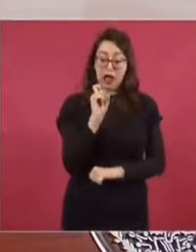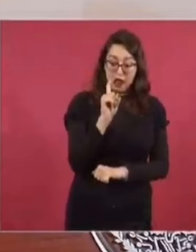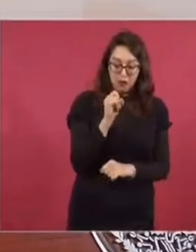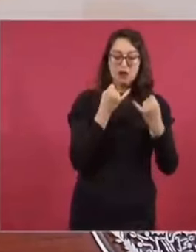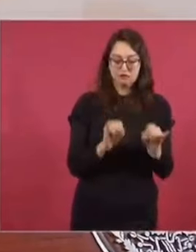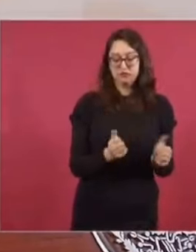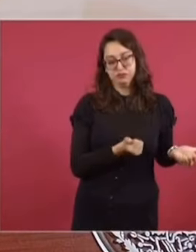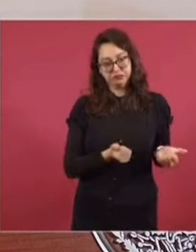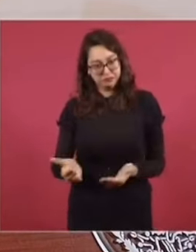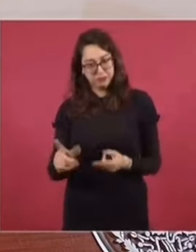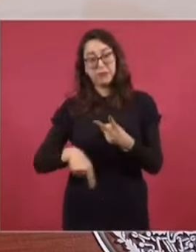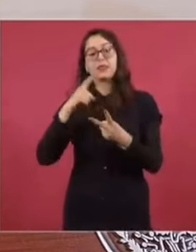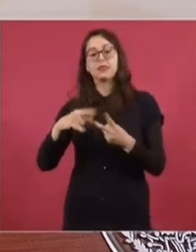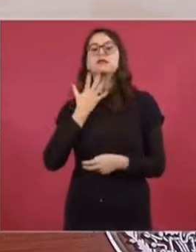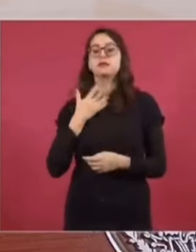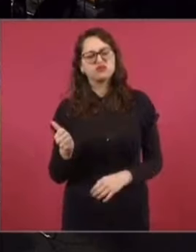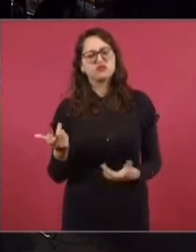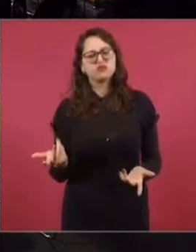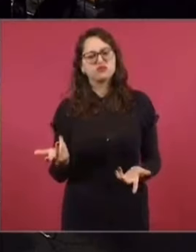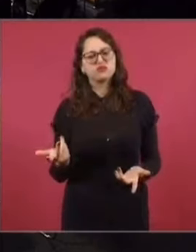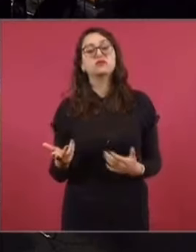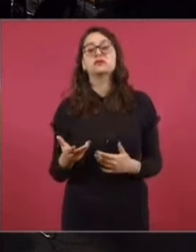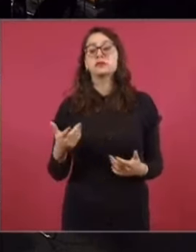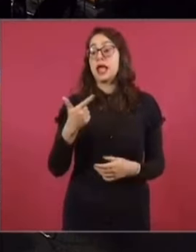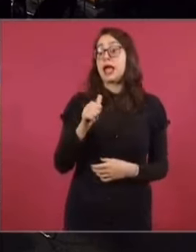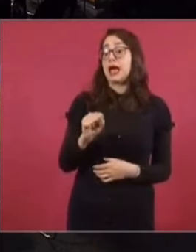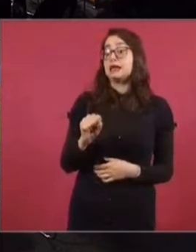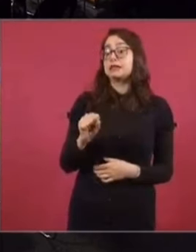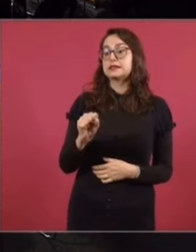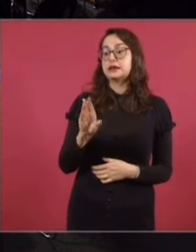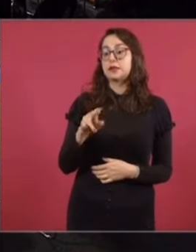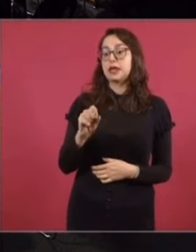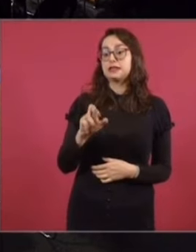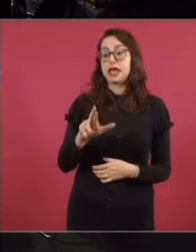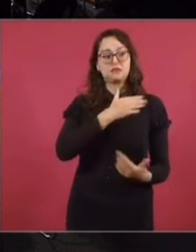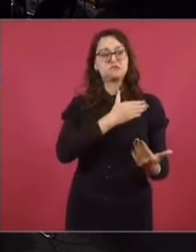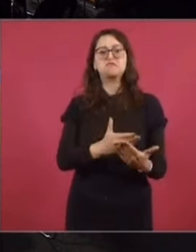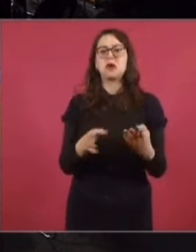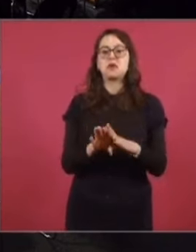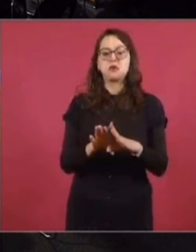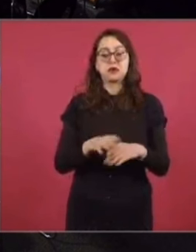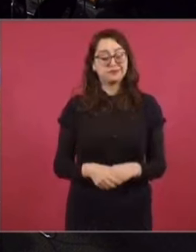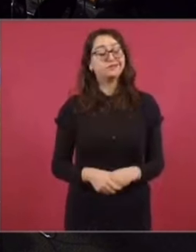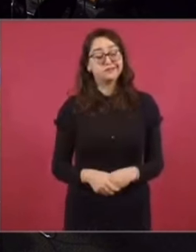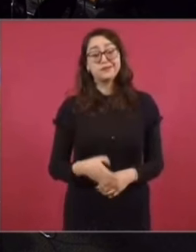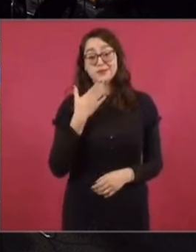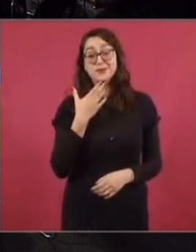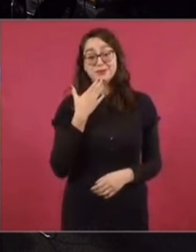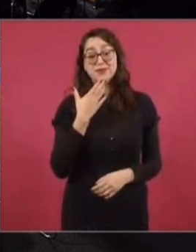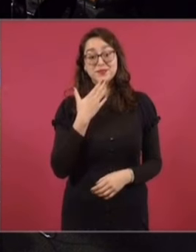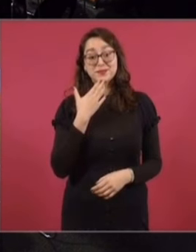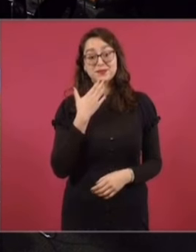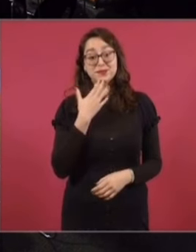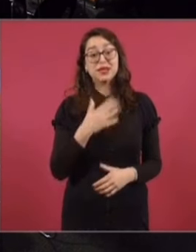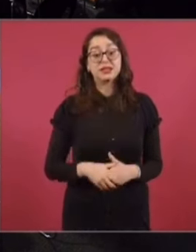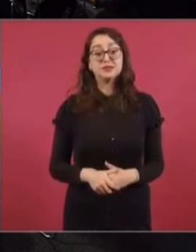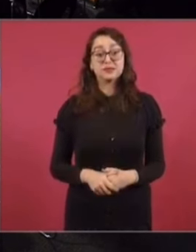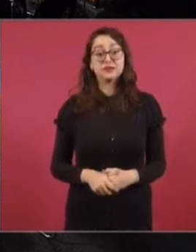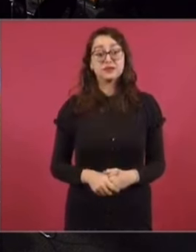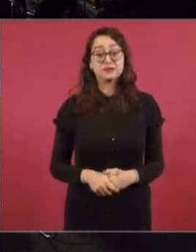el acueducto y la gasolinería. Balance de gas bienestar de esta empresa. Ah, muy bien. Pues este, vean los